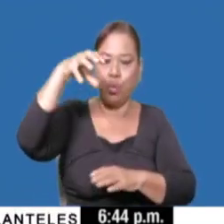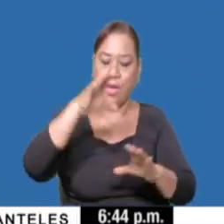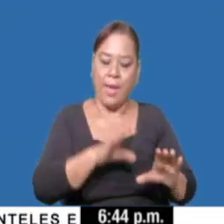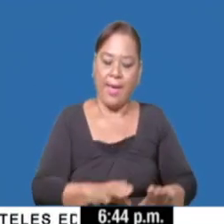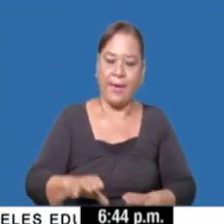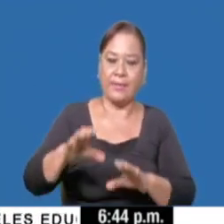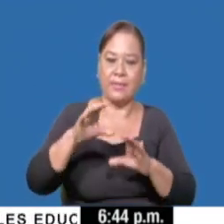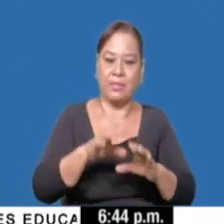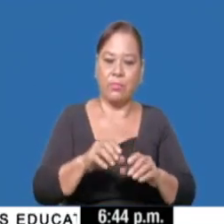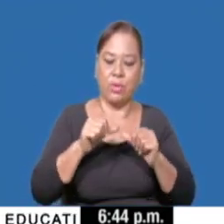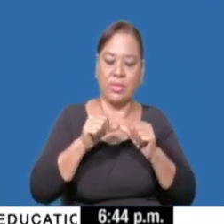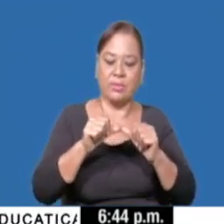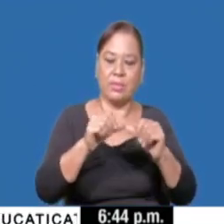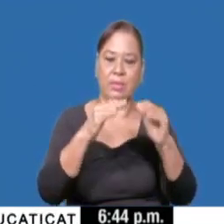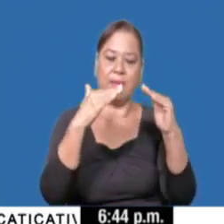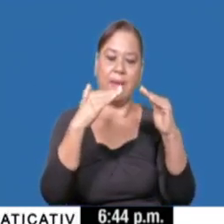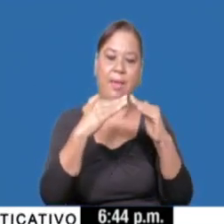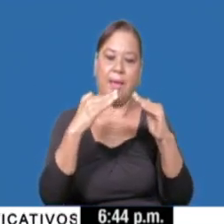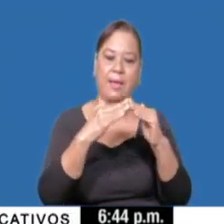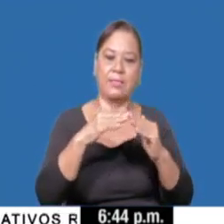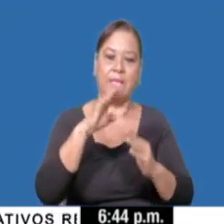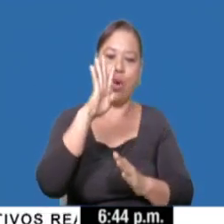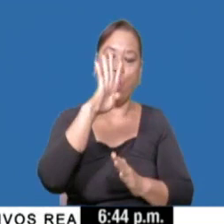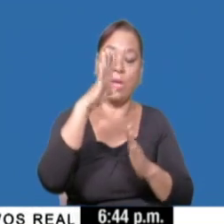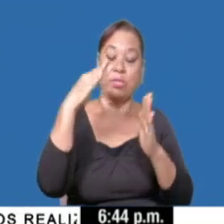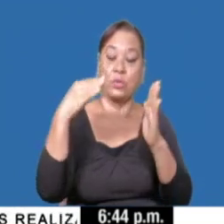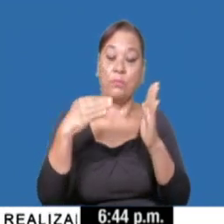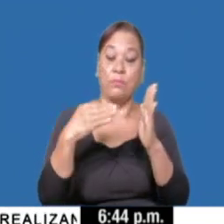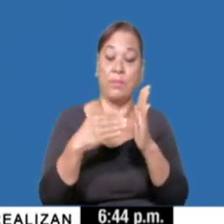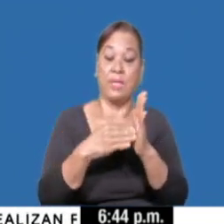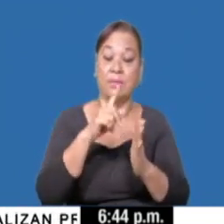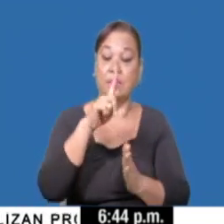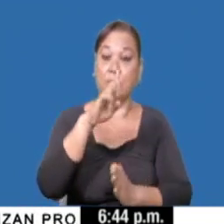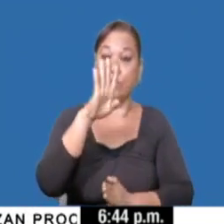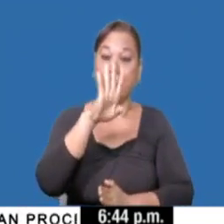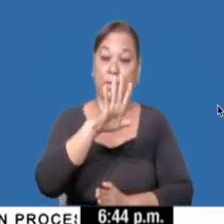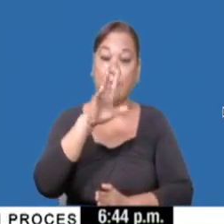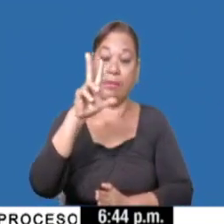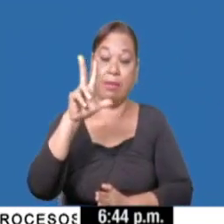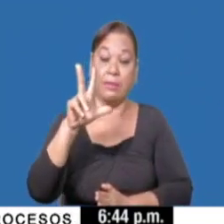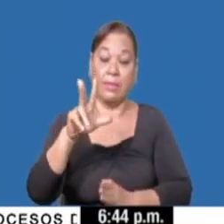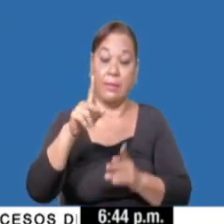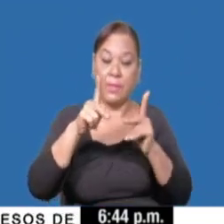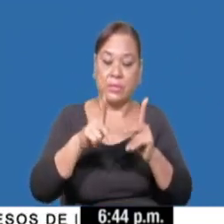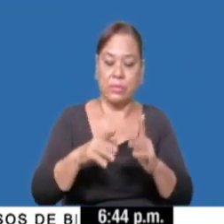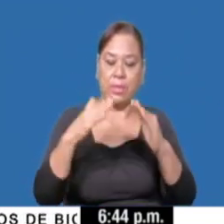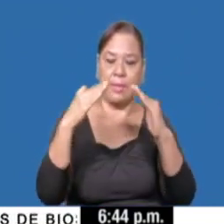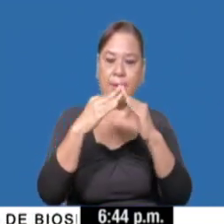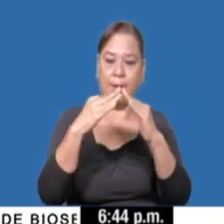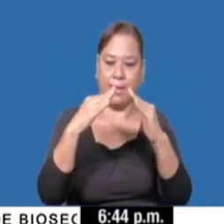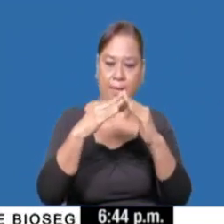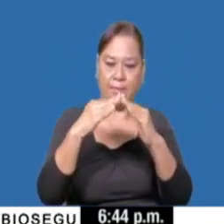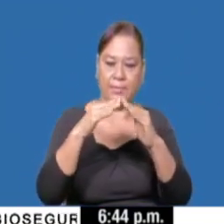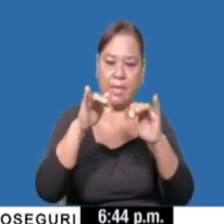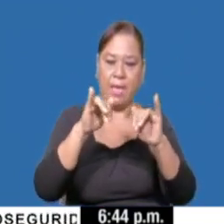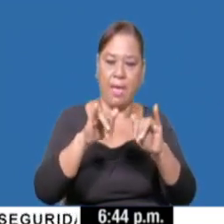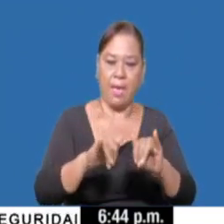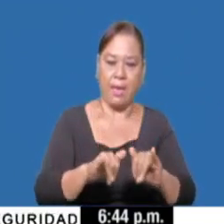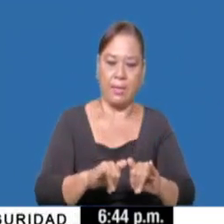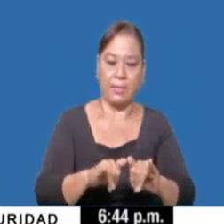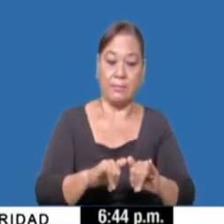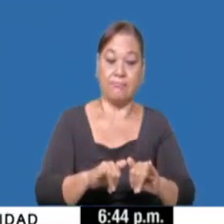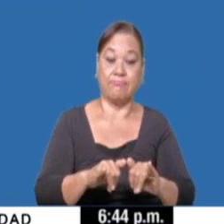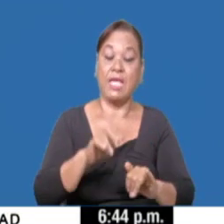se mantienen en aislamiento domiciliario, 4.143 pacientes en residencia se mantienen 3